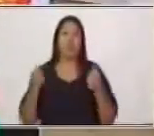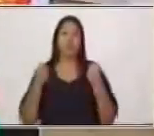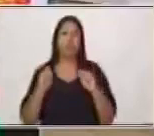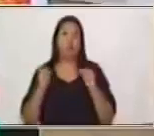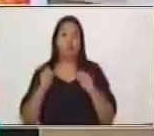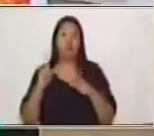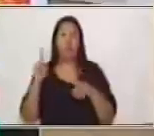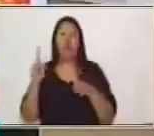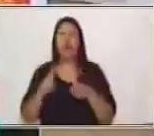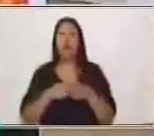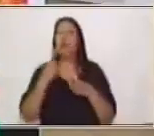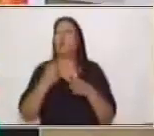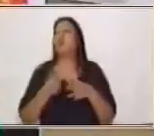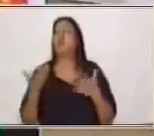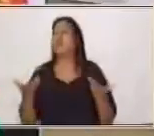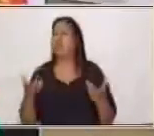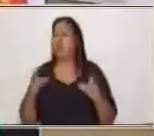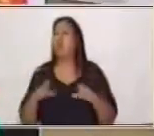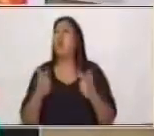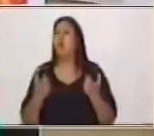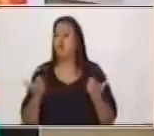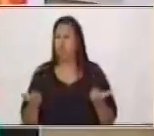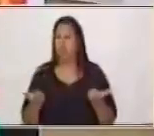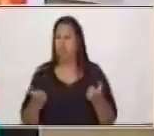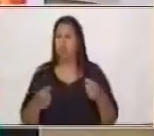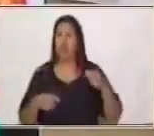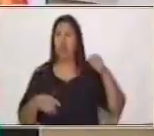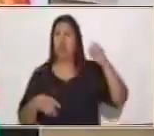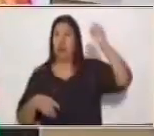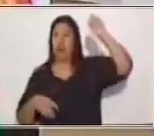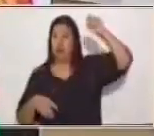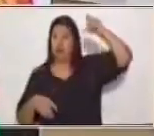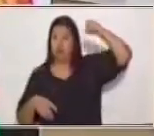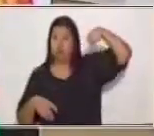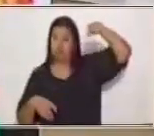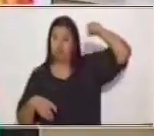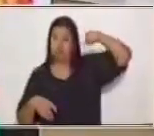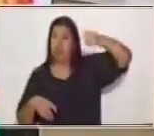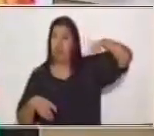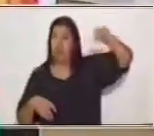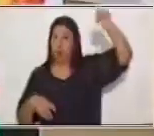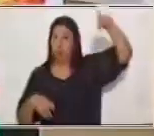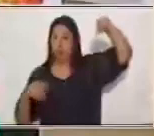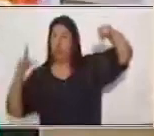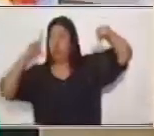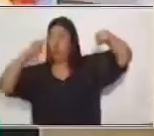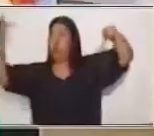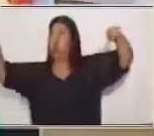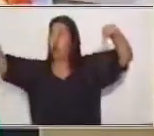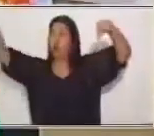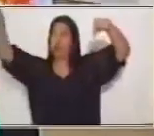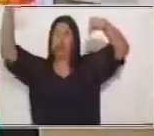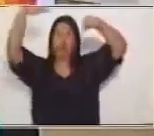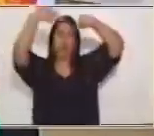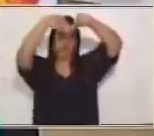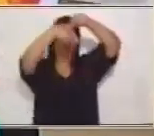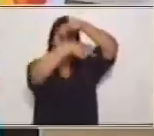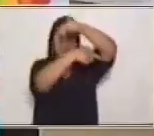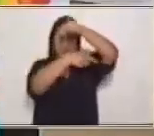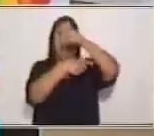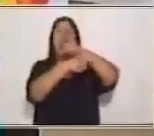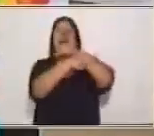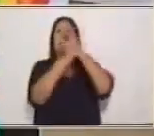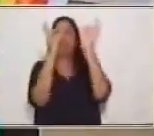una gota de agua atraviesa un rayo de sol y forma el prisma, y forma los lindos colores